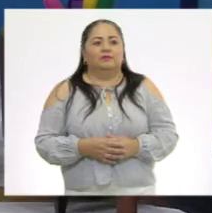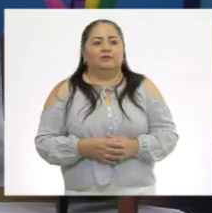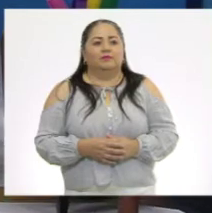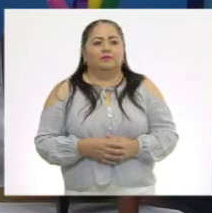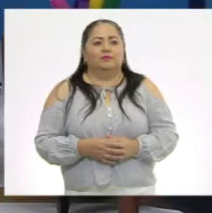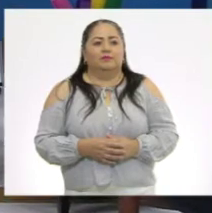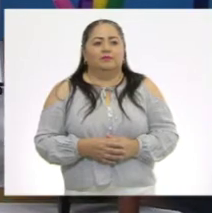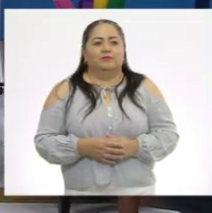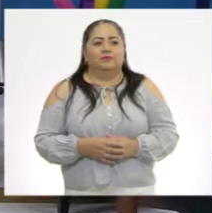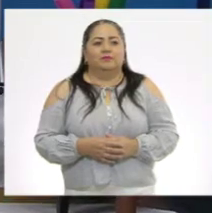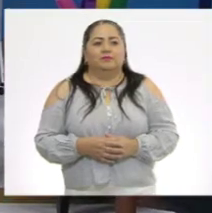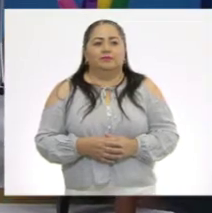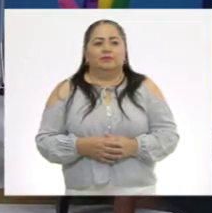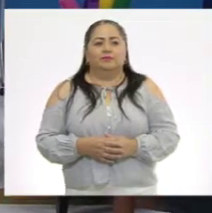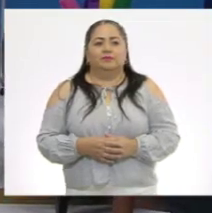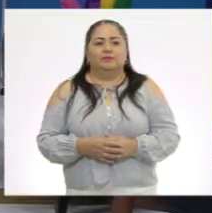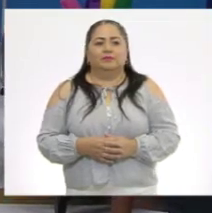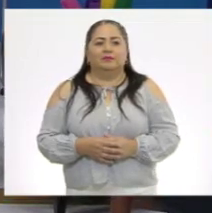No pasa nada ahí.